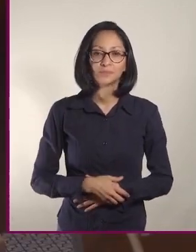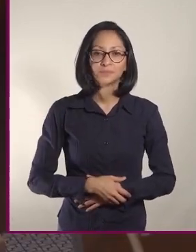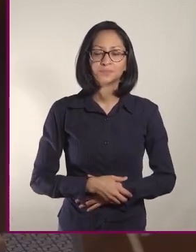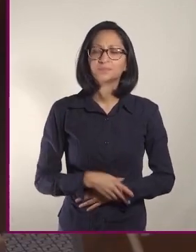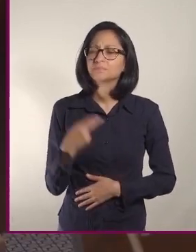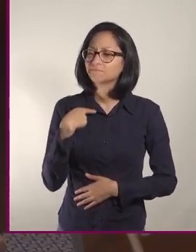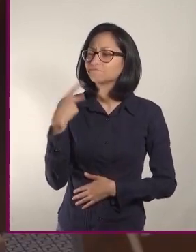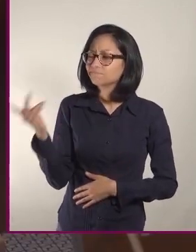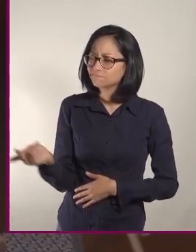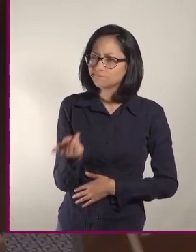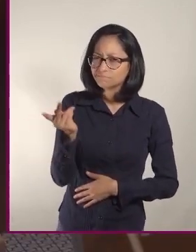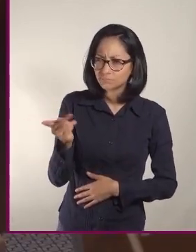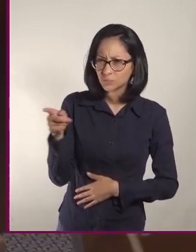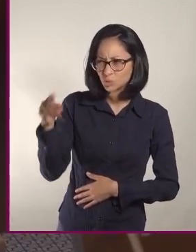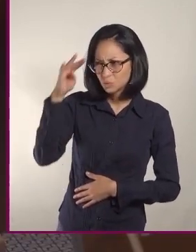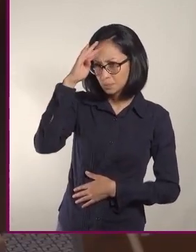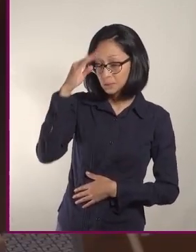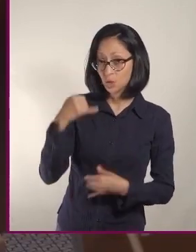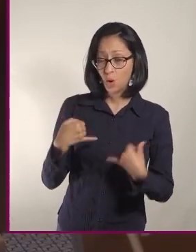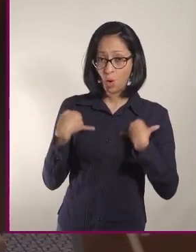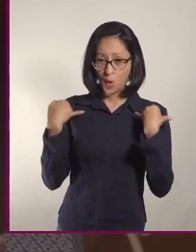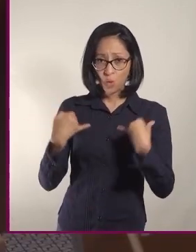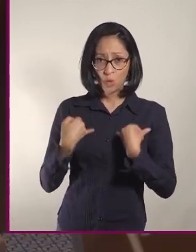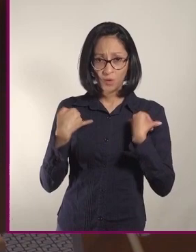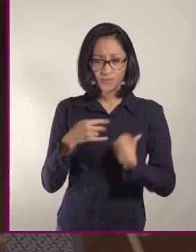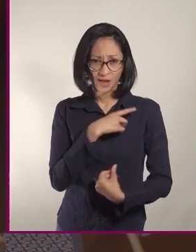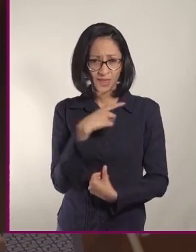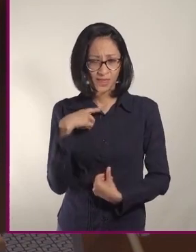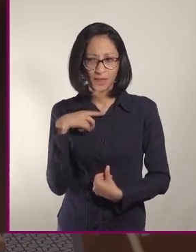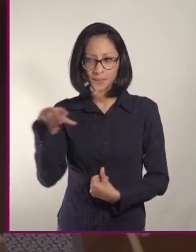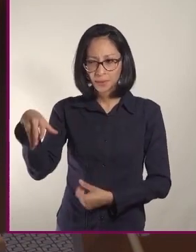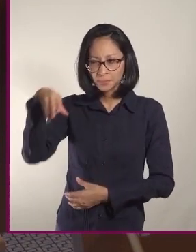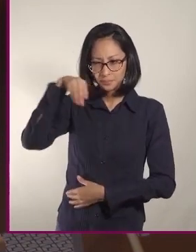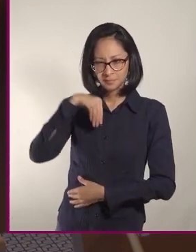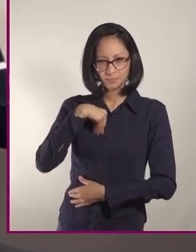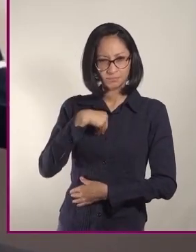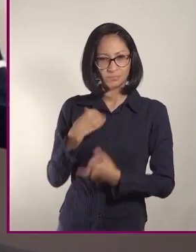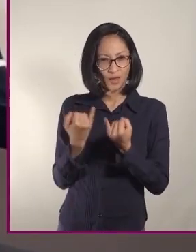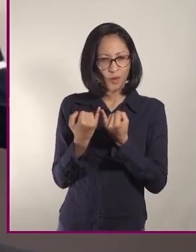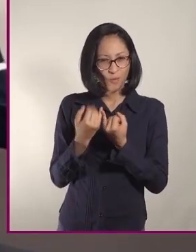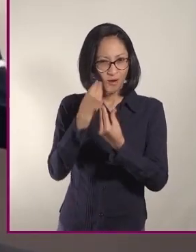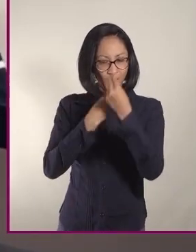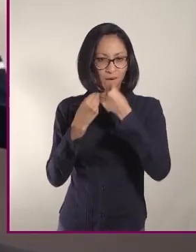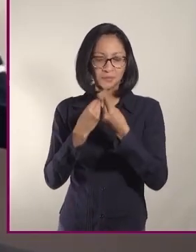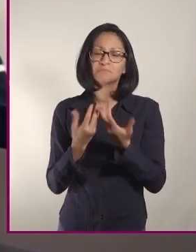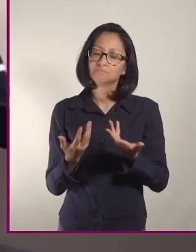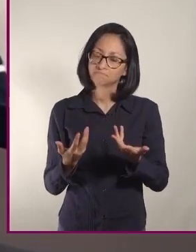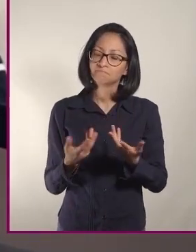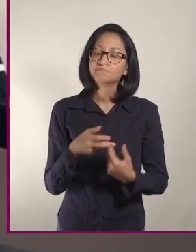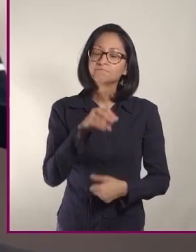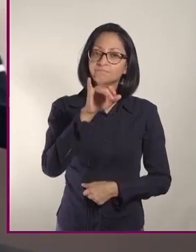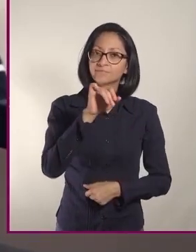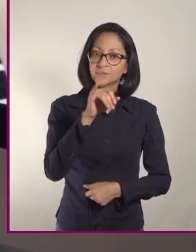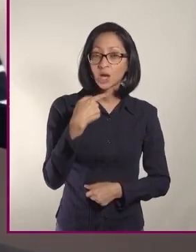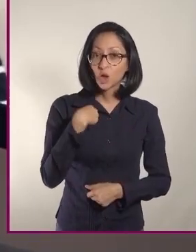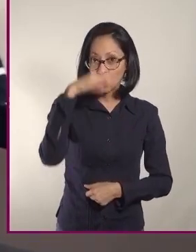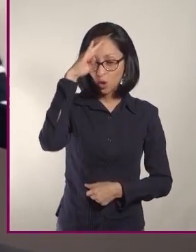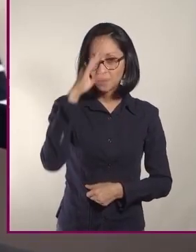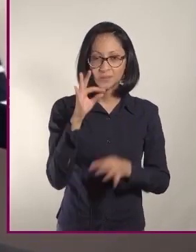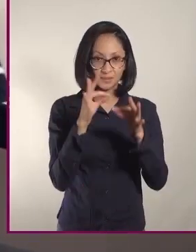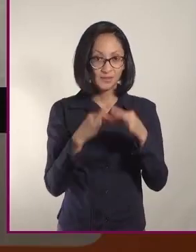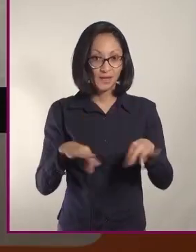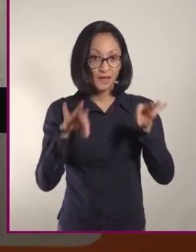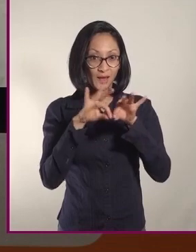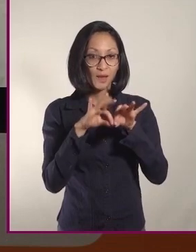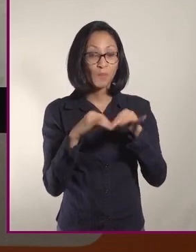¿sería recomendable que los jóvenes incluyan elementos de la dieta mediterránea en sus comidas? Sí, yo considero que sería muy recomendable